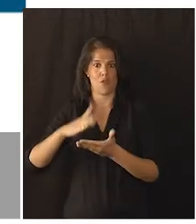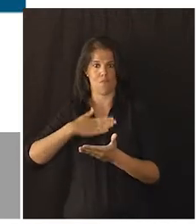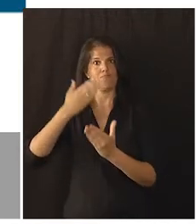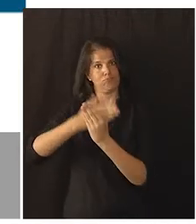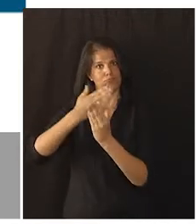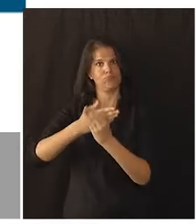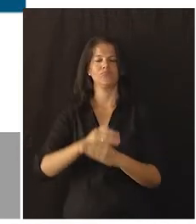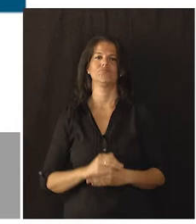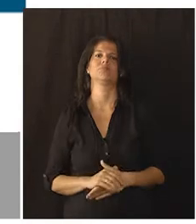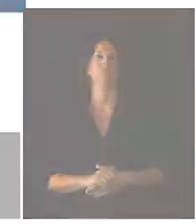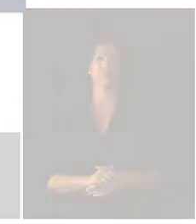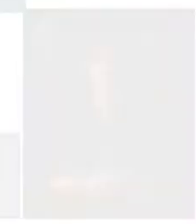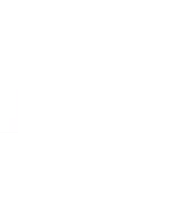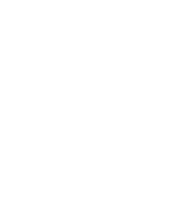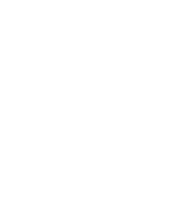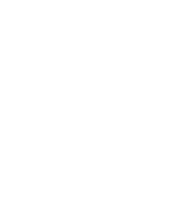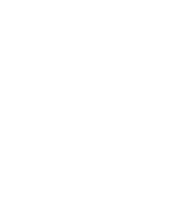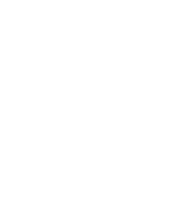carpeta.